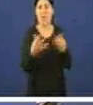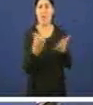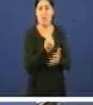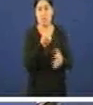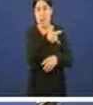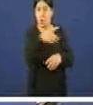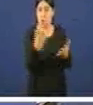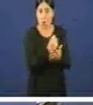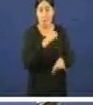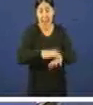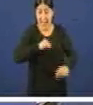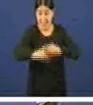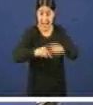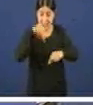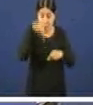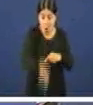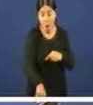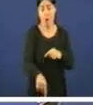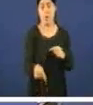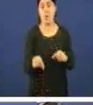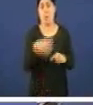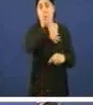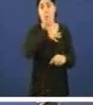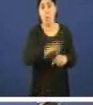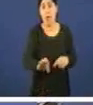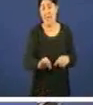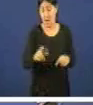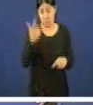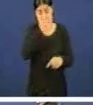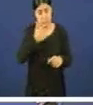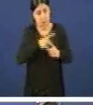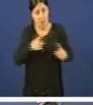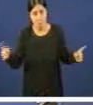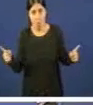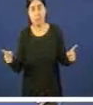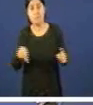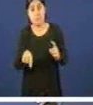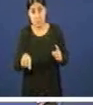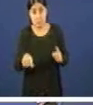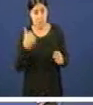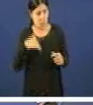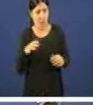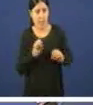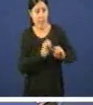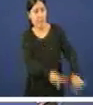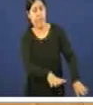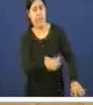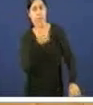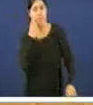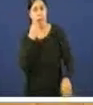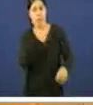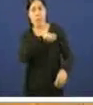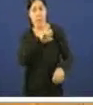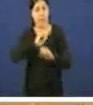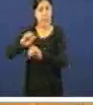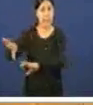que eses directivos oxetande e os estados puidesen durante todo este tempo por un lado deixarse facer o Banco de España para que o